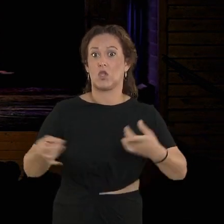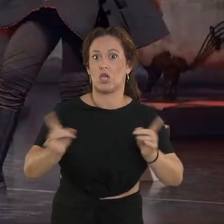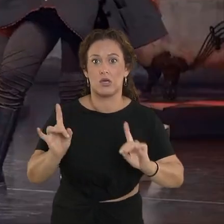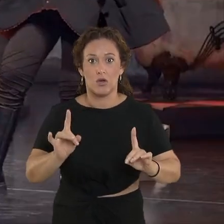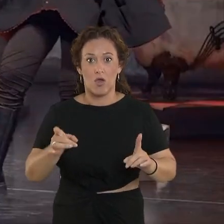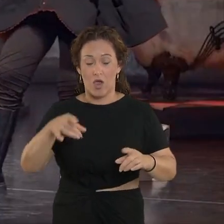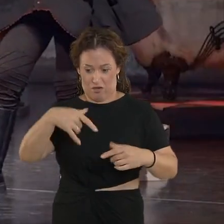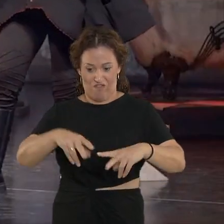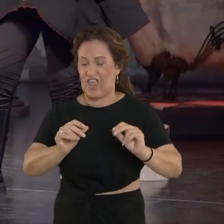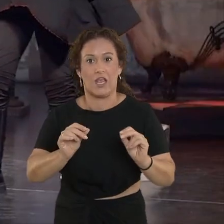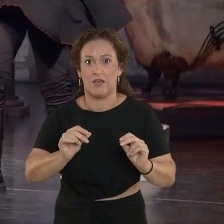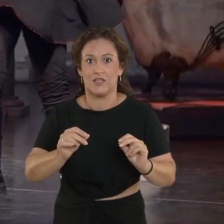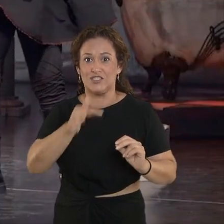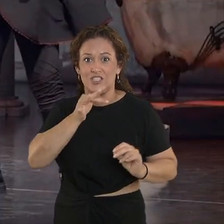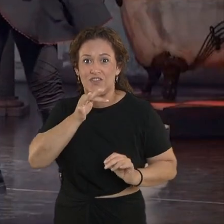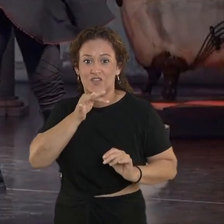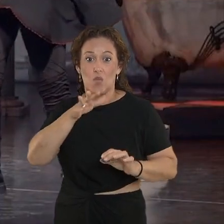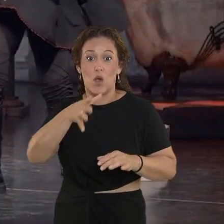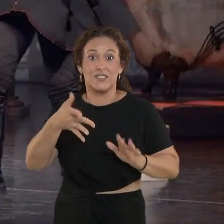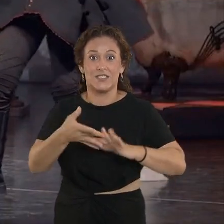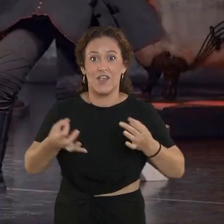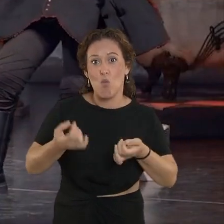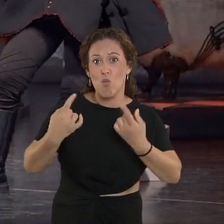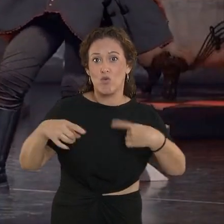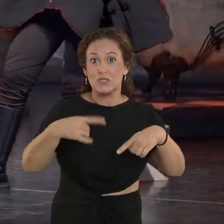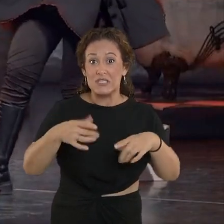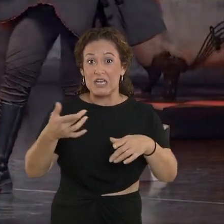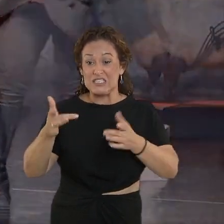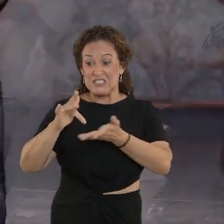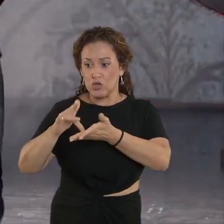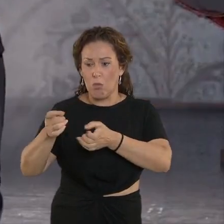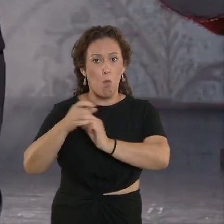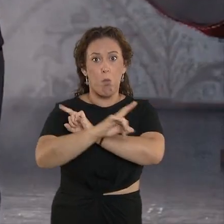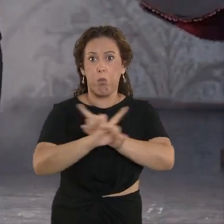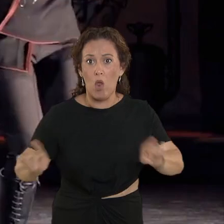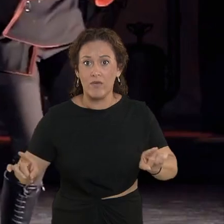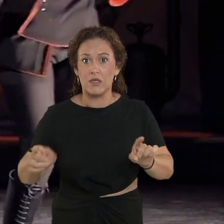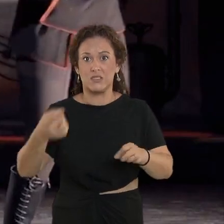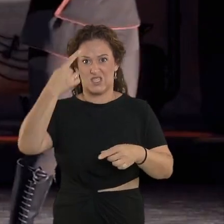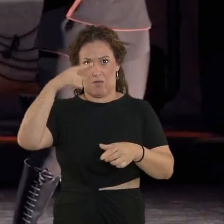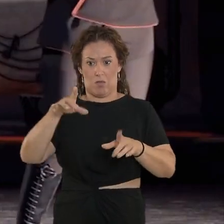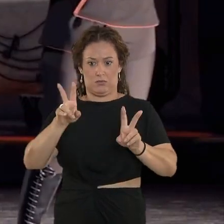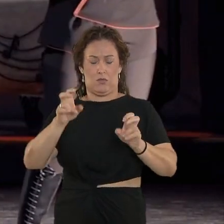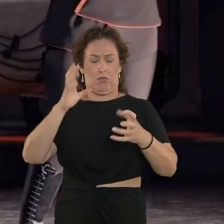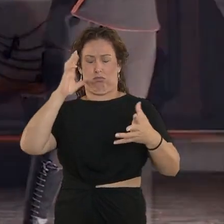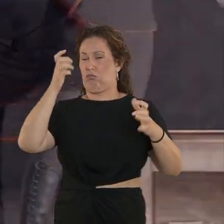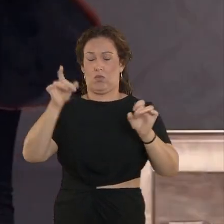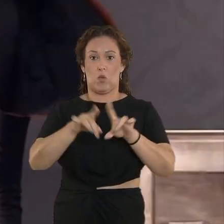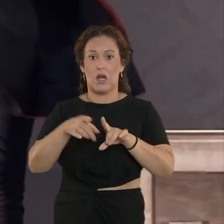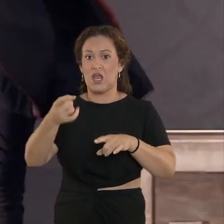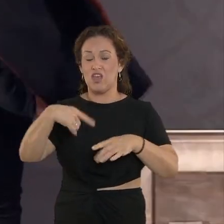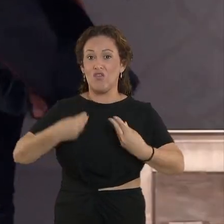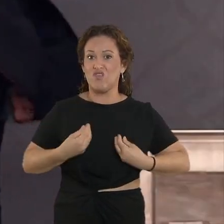No, no, que no acaba ahí. Resulta que la música está prohibida. Sí, sabemos que es de locos. ¿Cómo